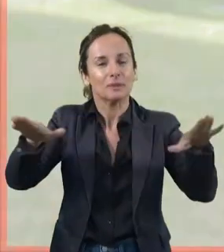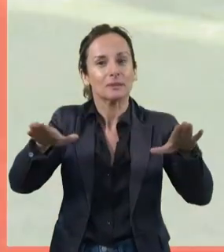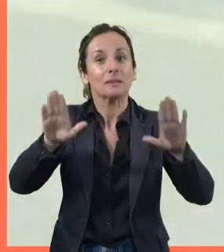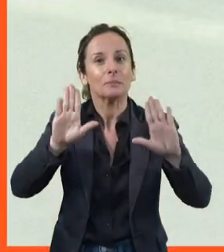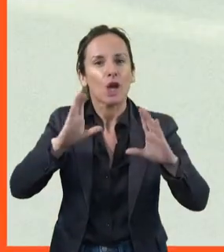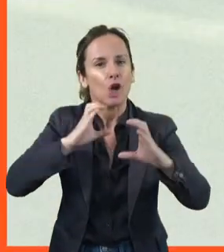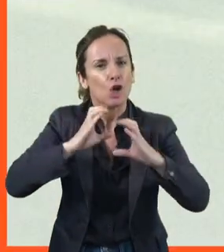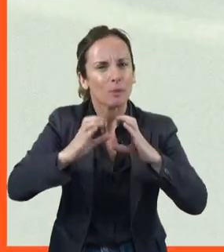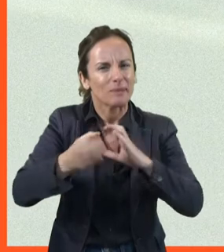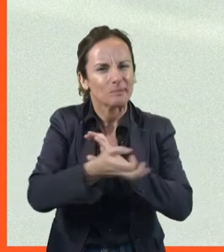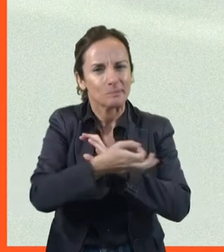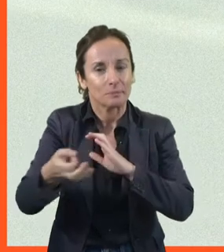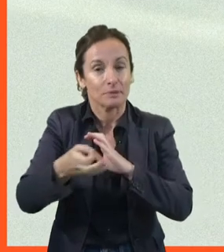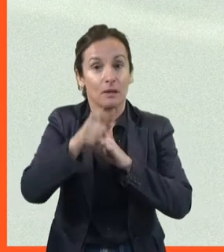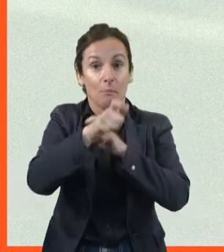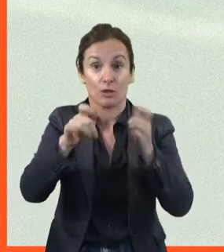visitante.